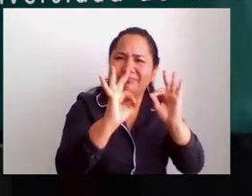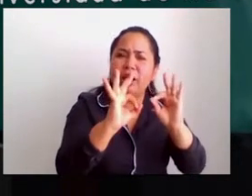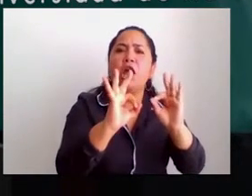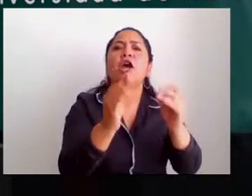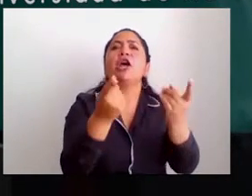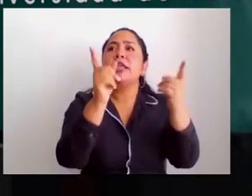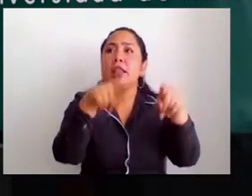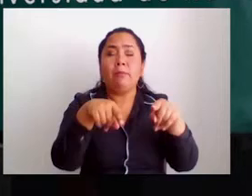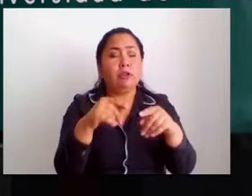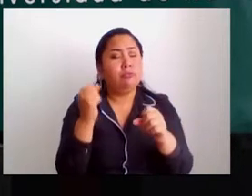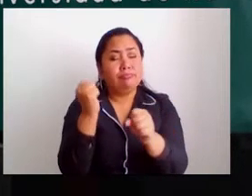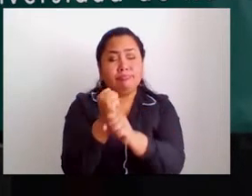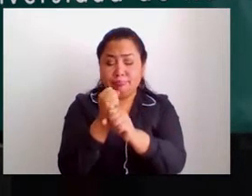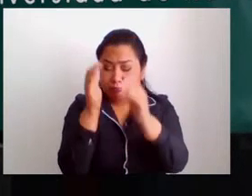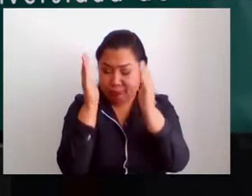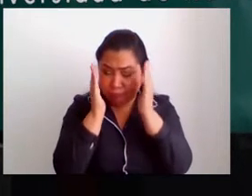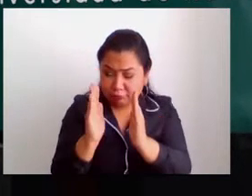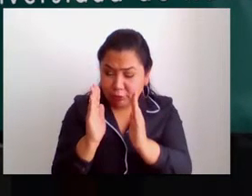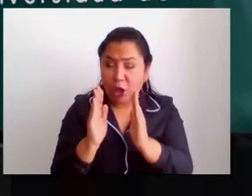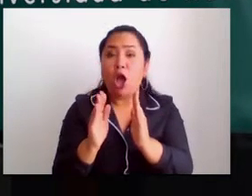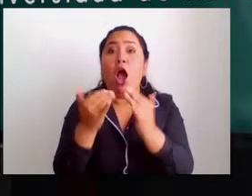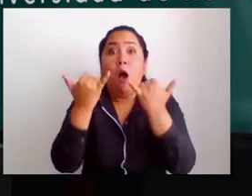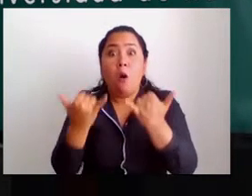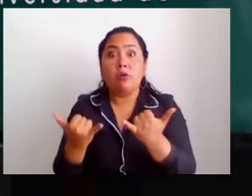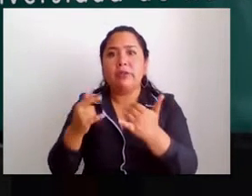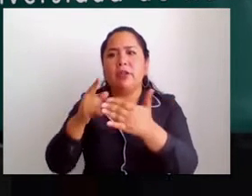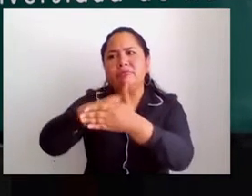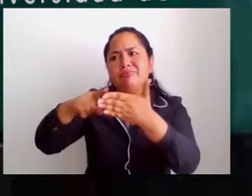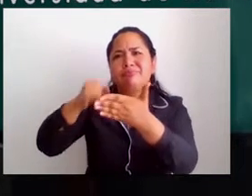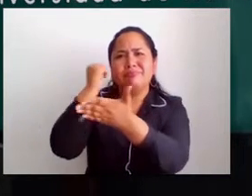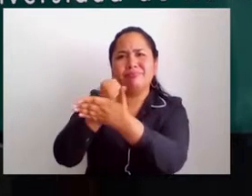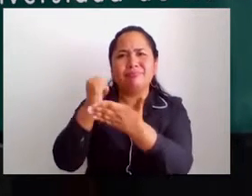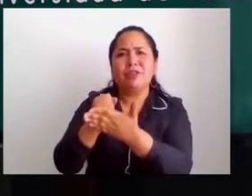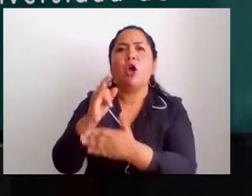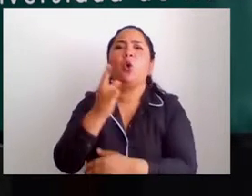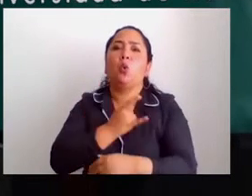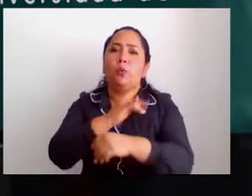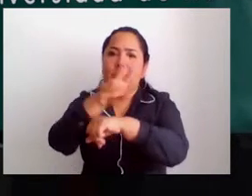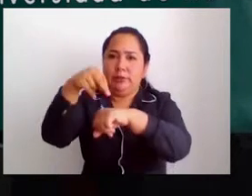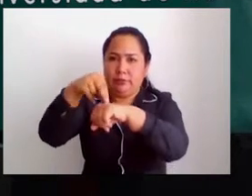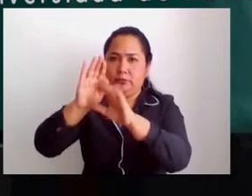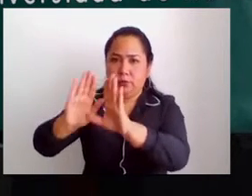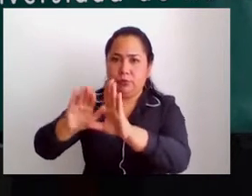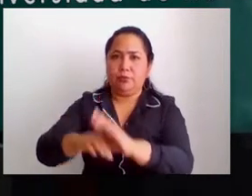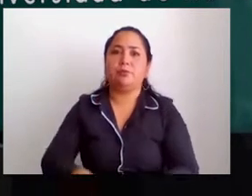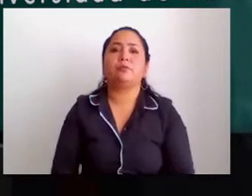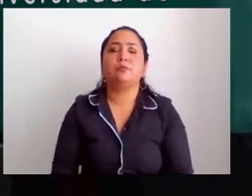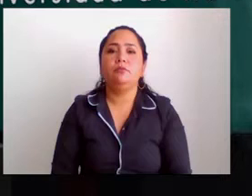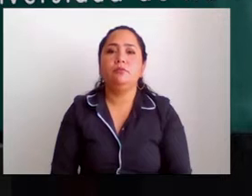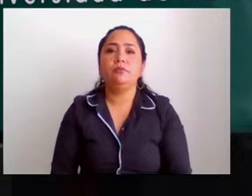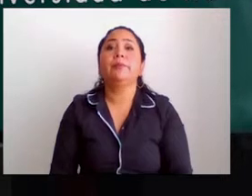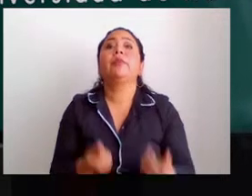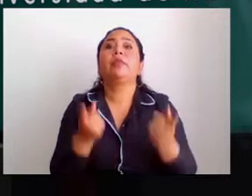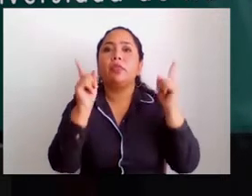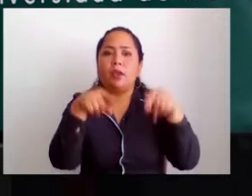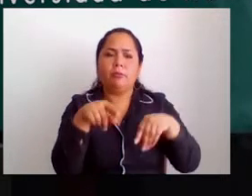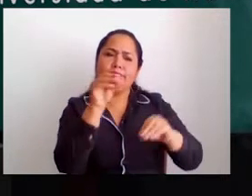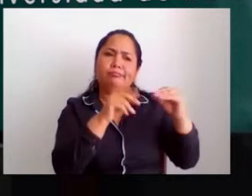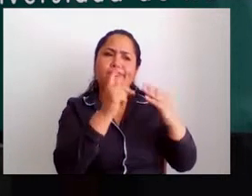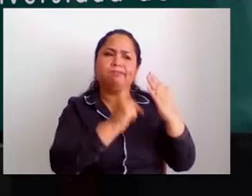acreditación y estado de lleno trabajando en la acreditación institucional de la universidad. He